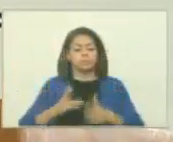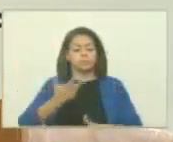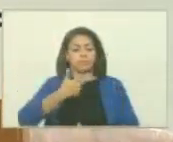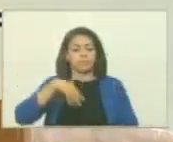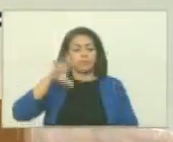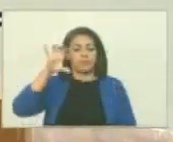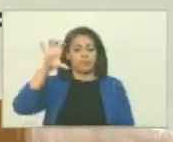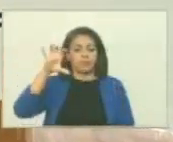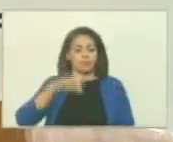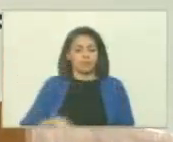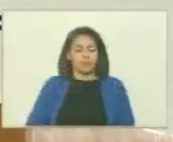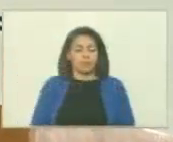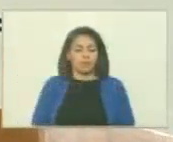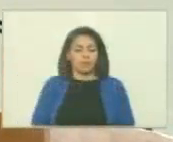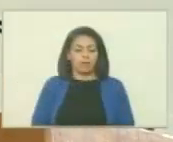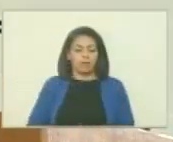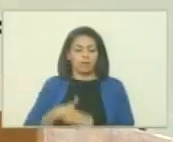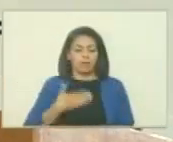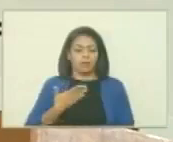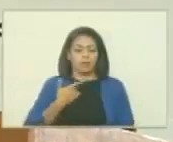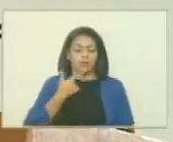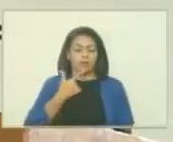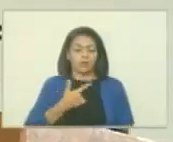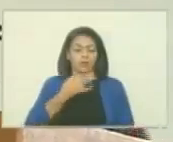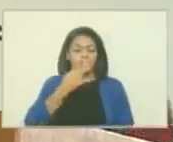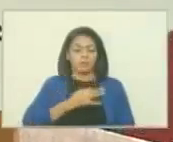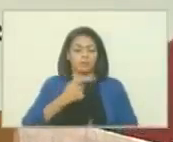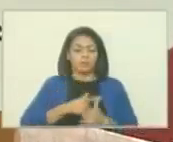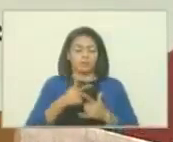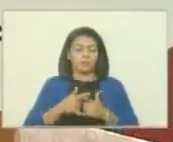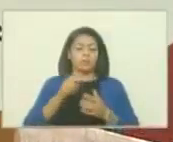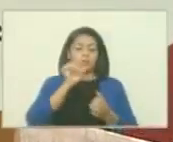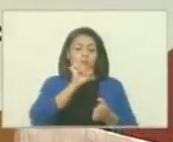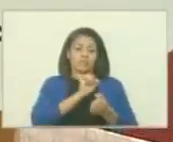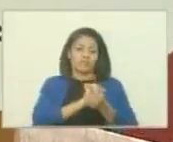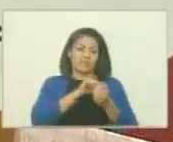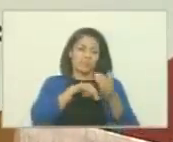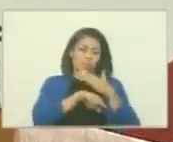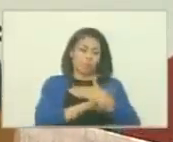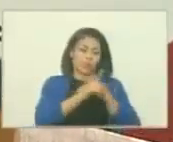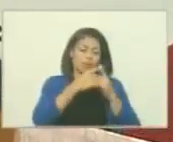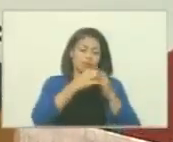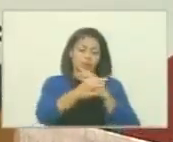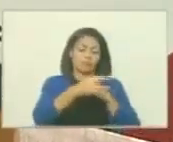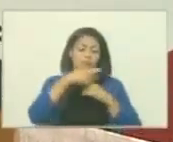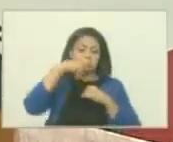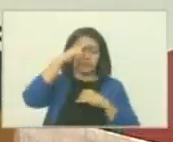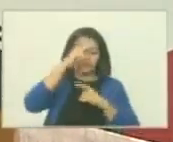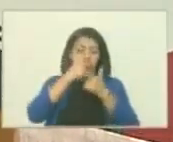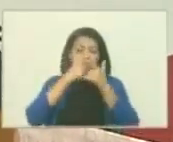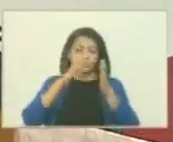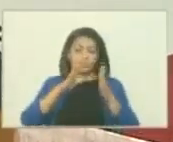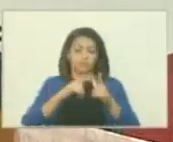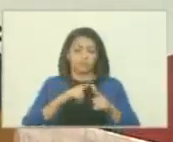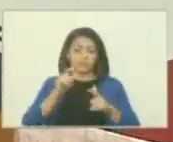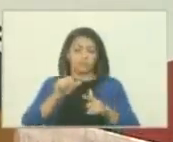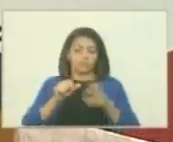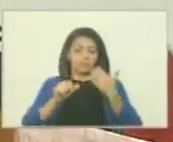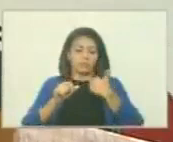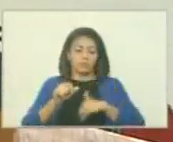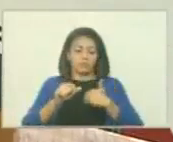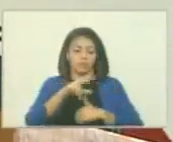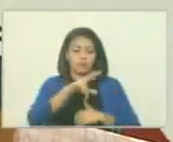patria murieron en soledad en el exilio el padre de la patria en la Argentina estuvo 30